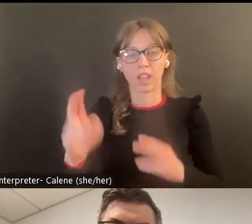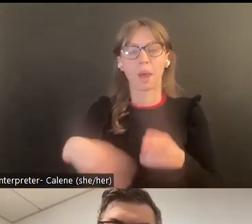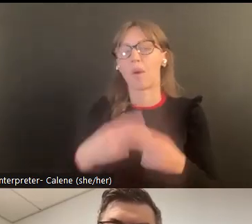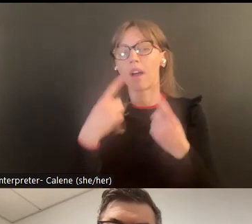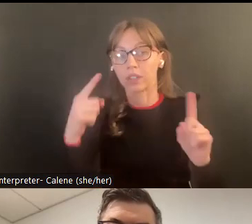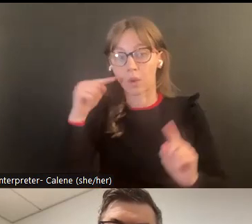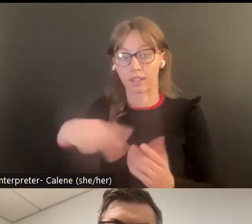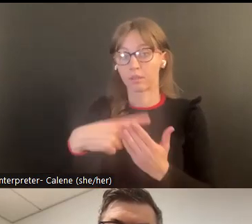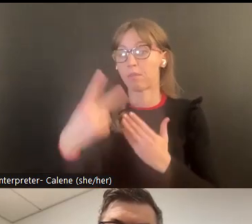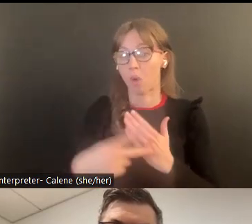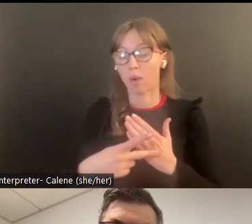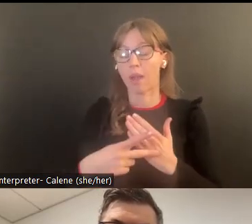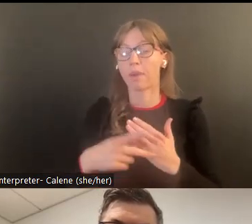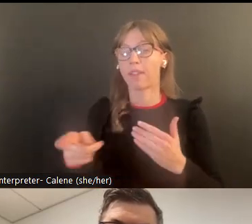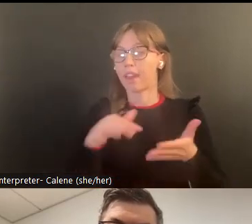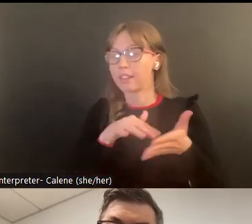y a tiempo.